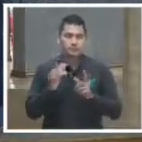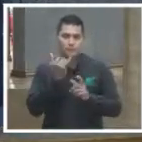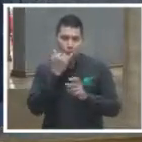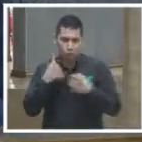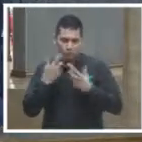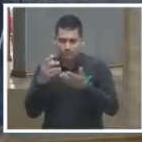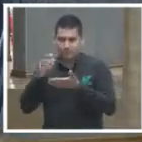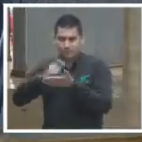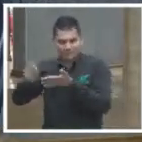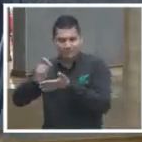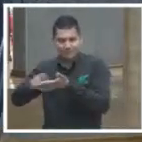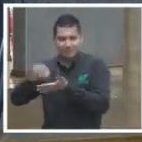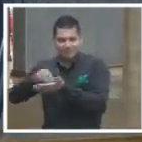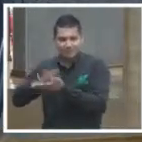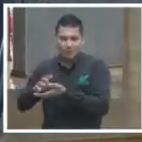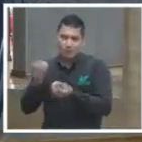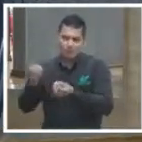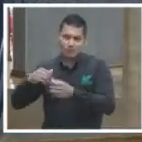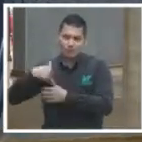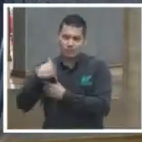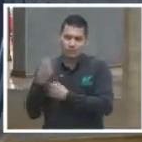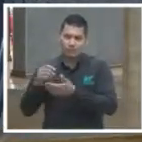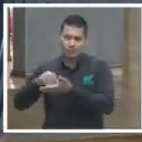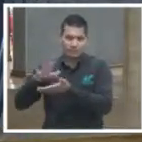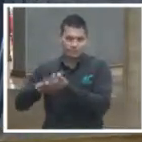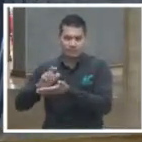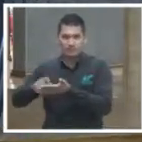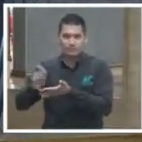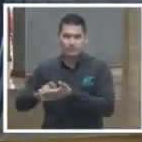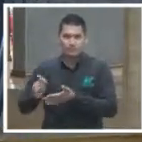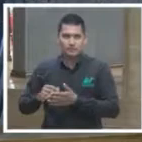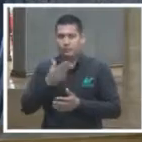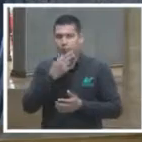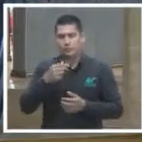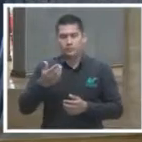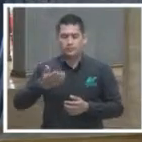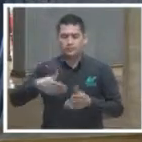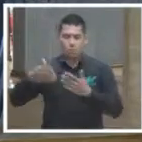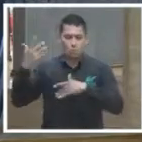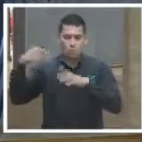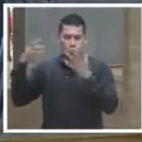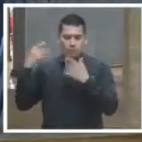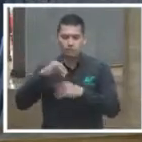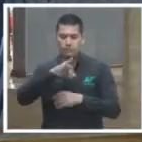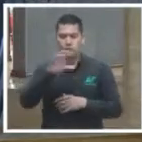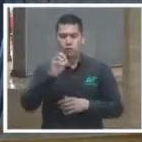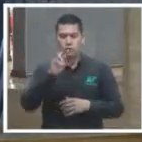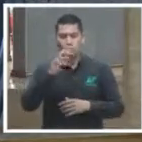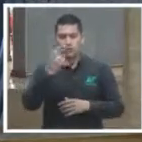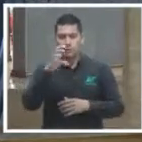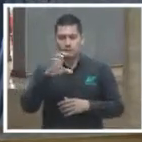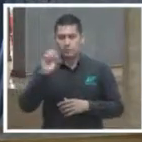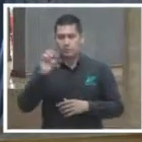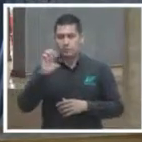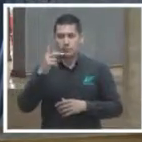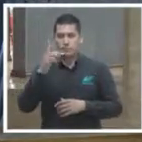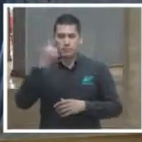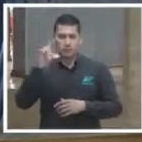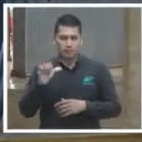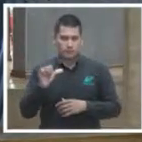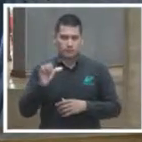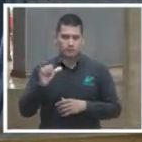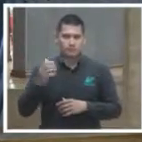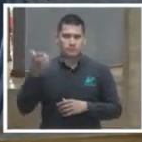pero es lo que más tengo Jorge Cepeda Patterson que tuvo varios puestos de dirección pero fue el que crea el